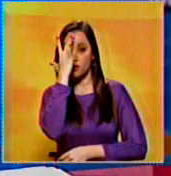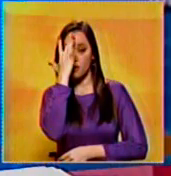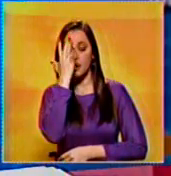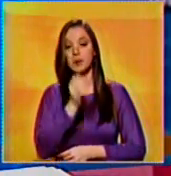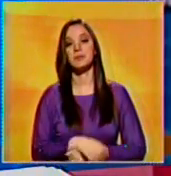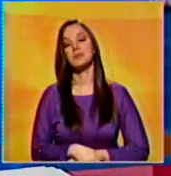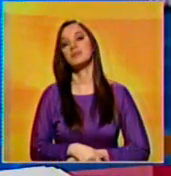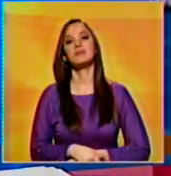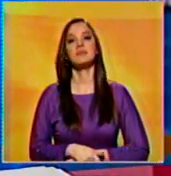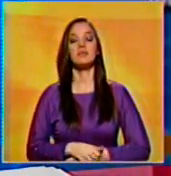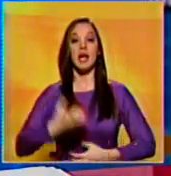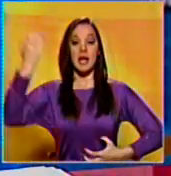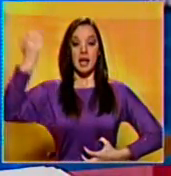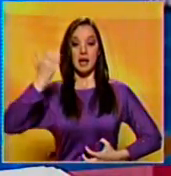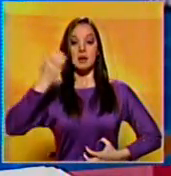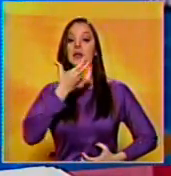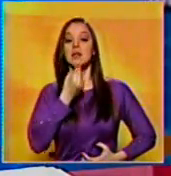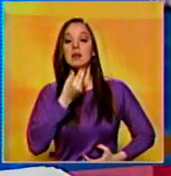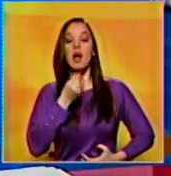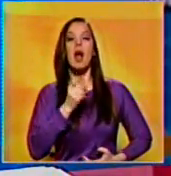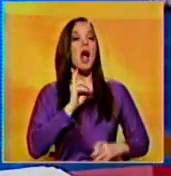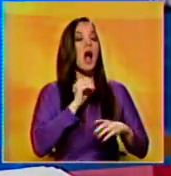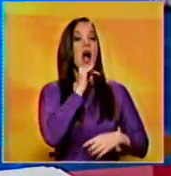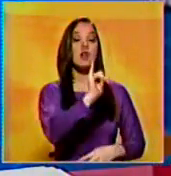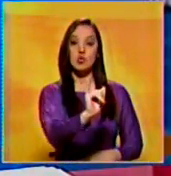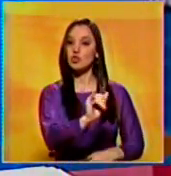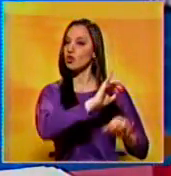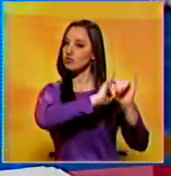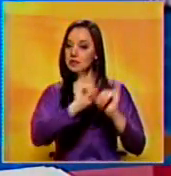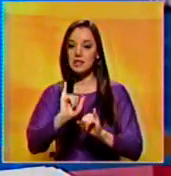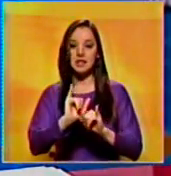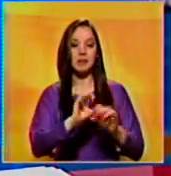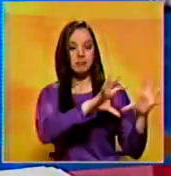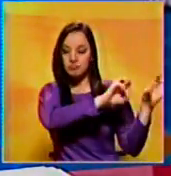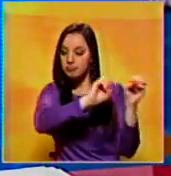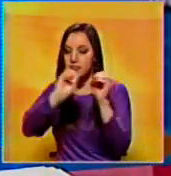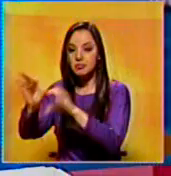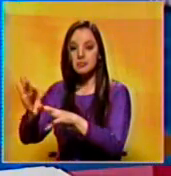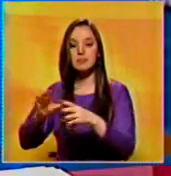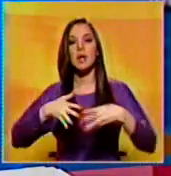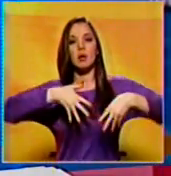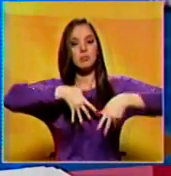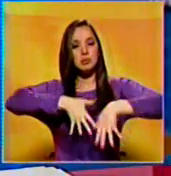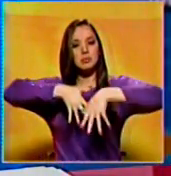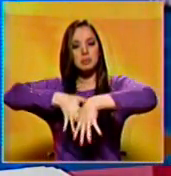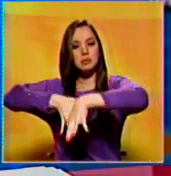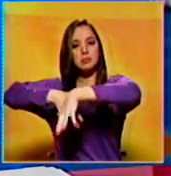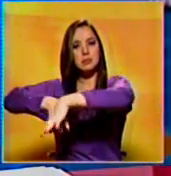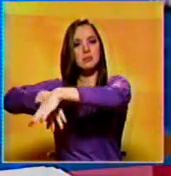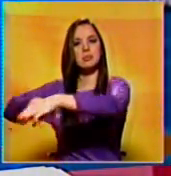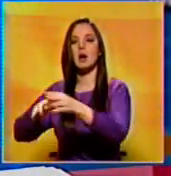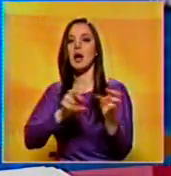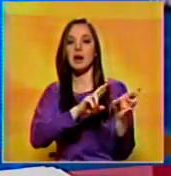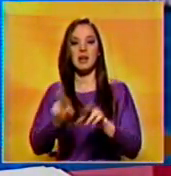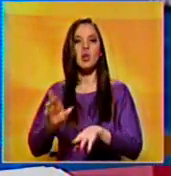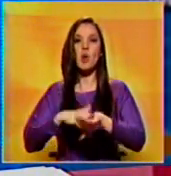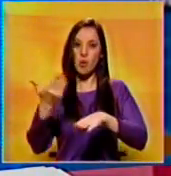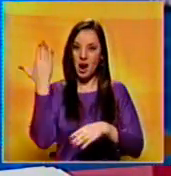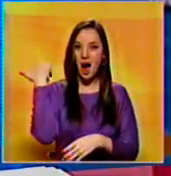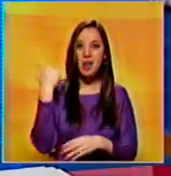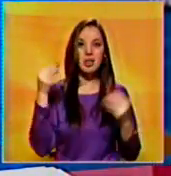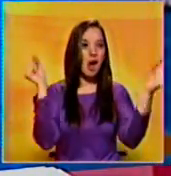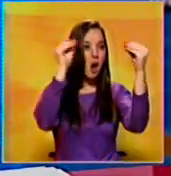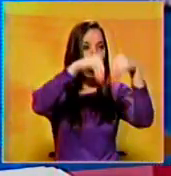El ejército israelí anunció el retiro de todas sus fuerzas en la franja de Gaza luego que entrara en vigor un acuerdo de cese al fuego